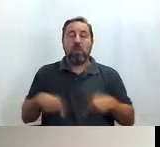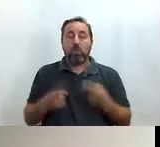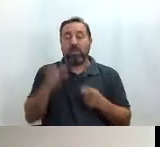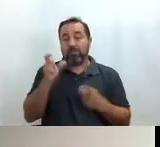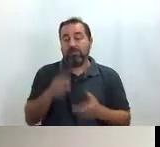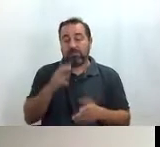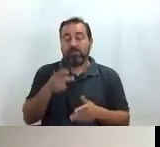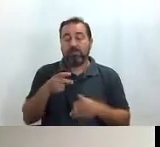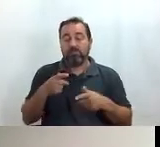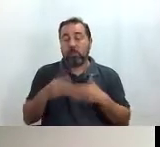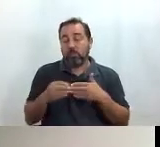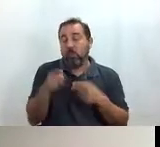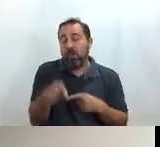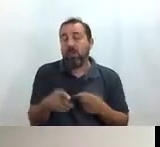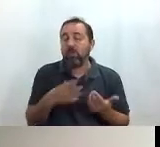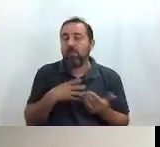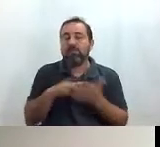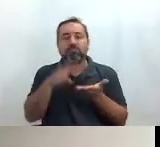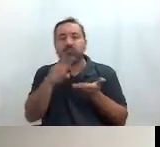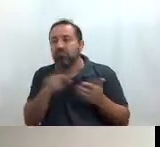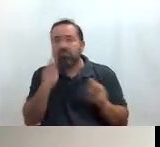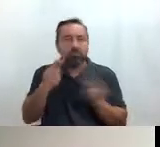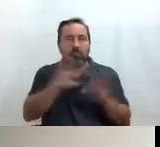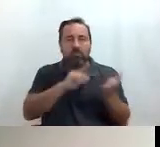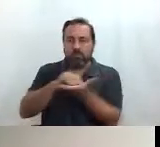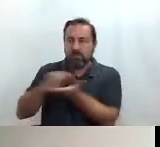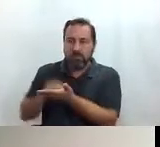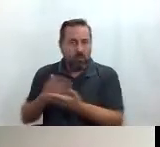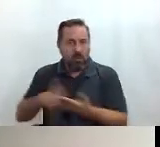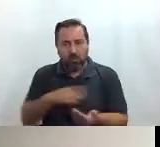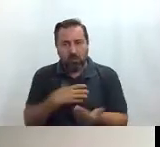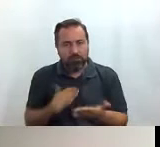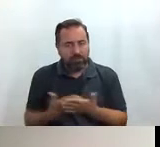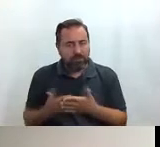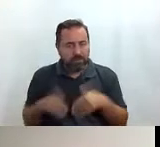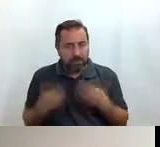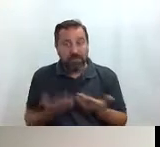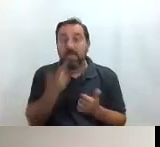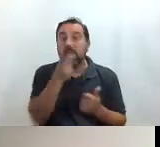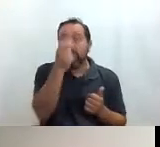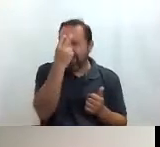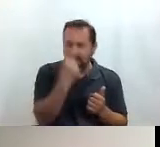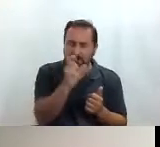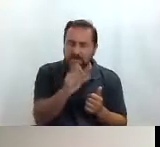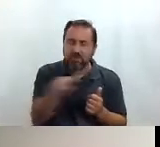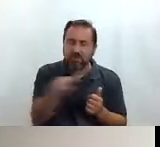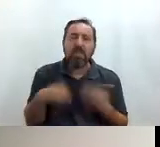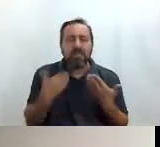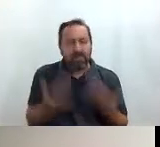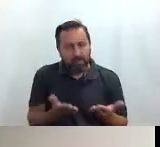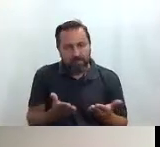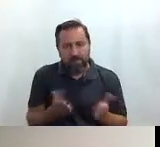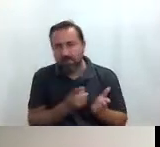puedas acceder por ti mismo a todos los productos y todos los folletos. Y también para personas ciegas tenemos encaminamientos